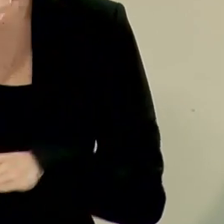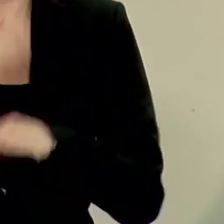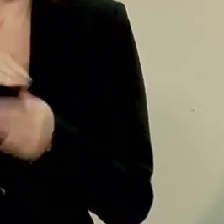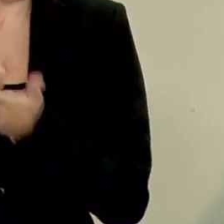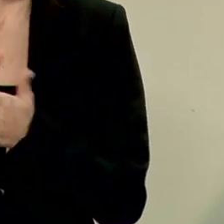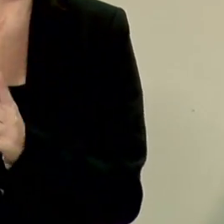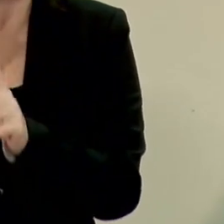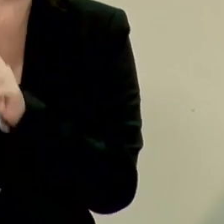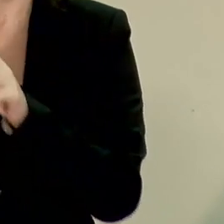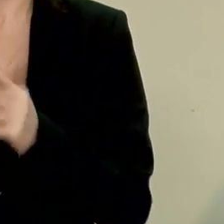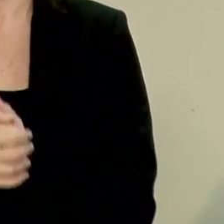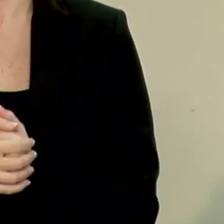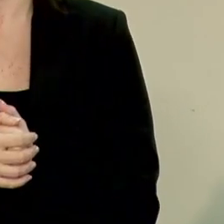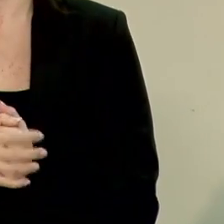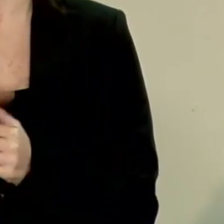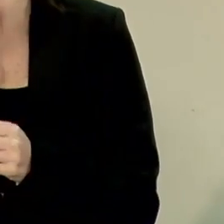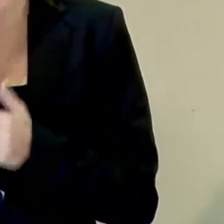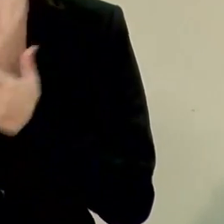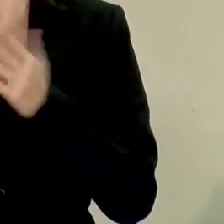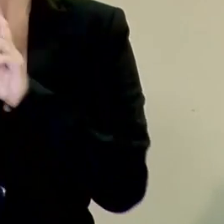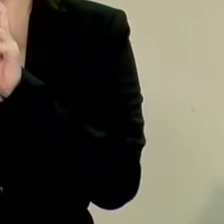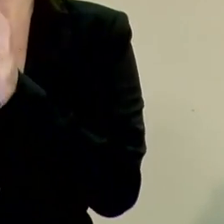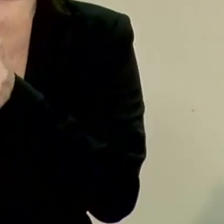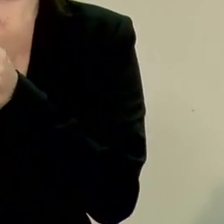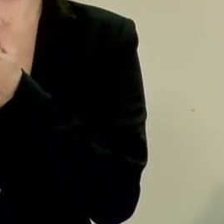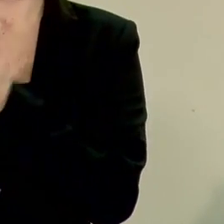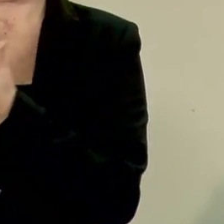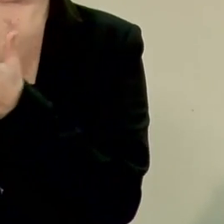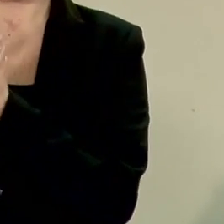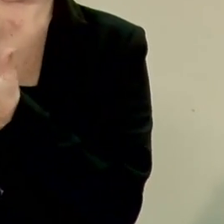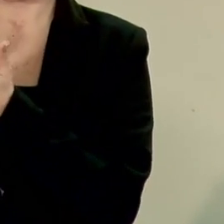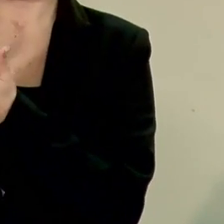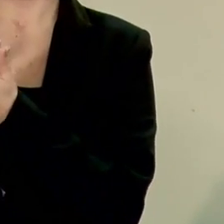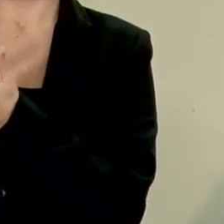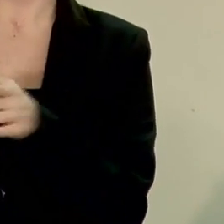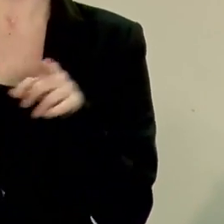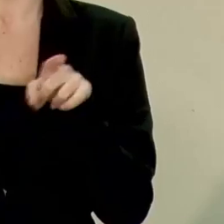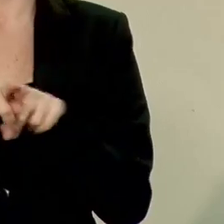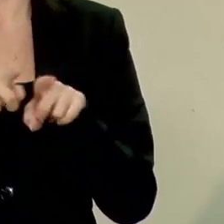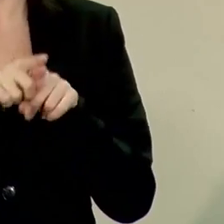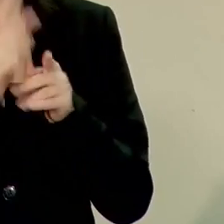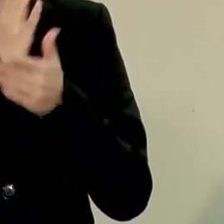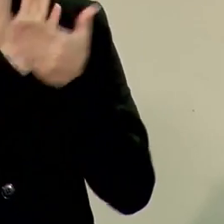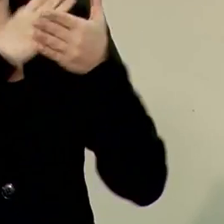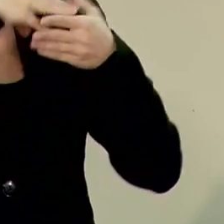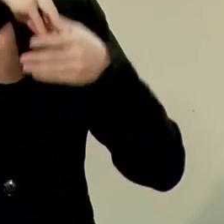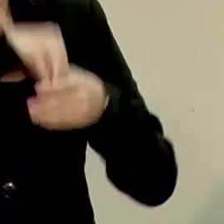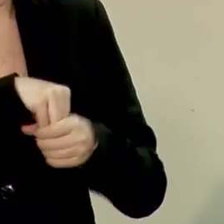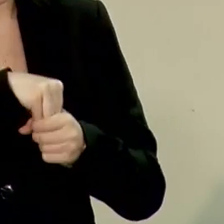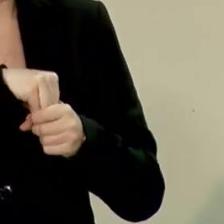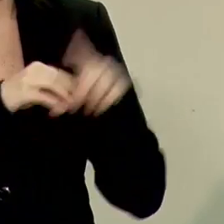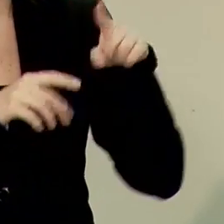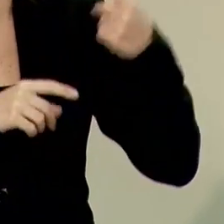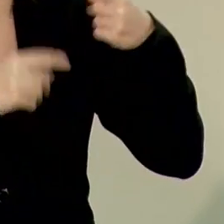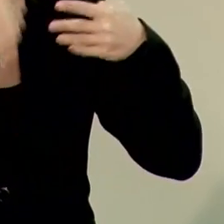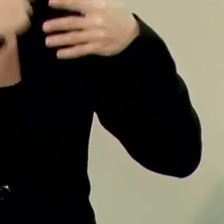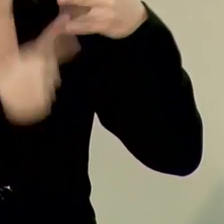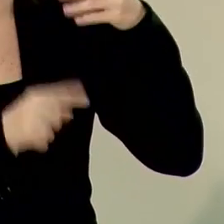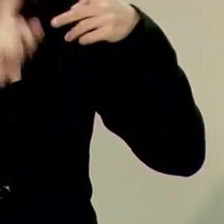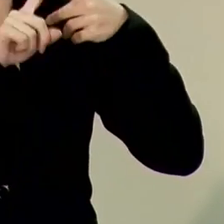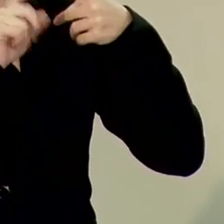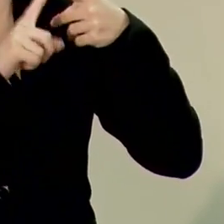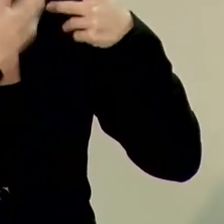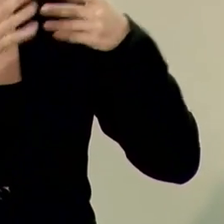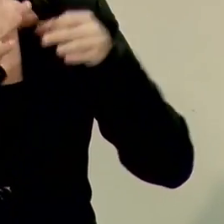este propósito y que tanto el tema de la modernización como los componentes de esta, uno de los cuales, uno nada